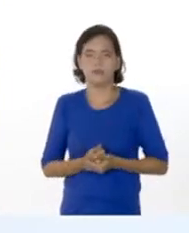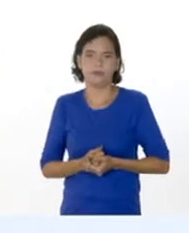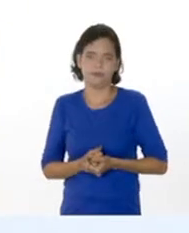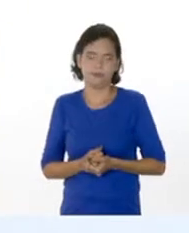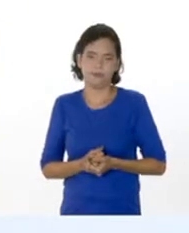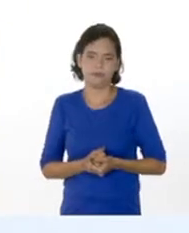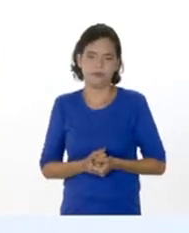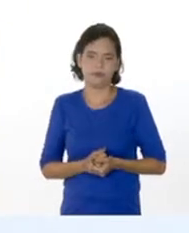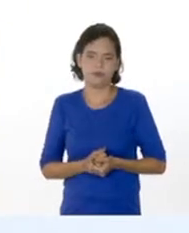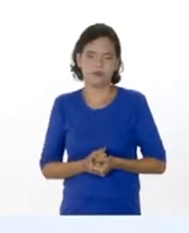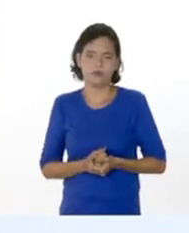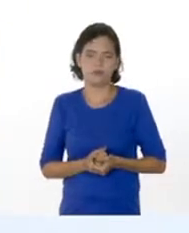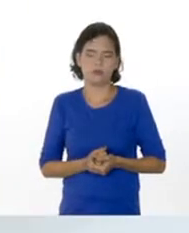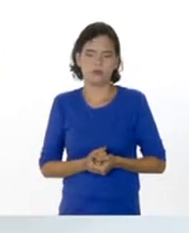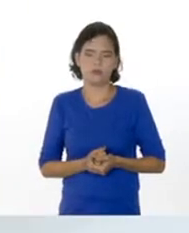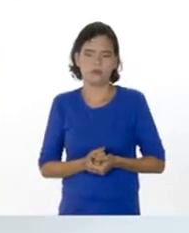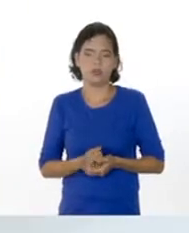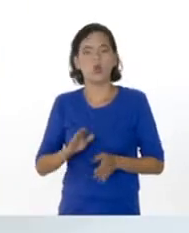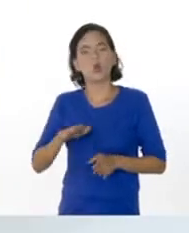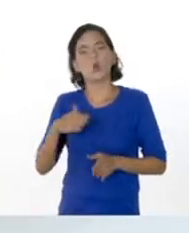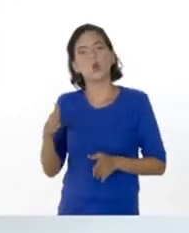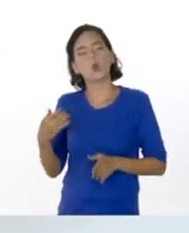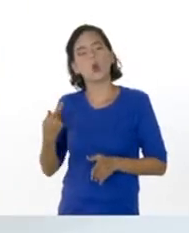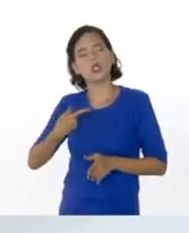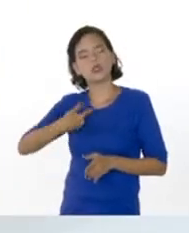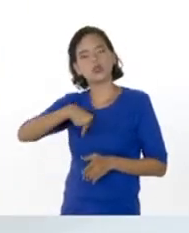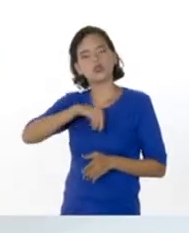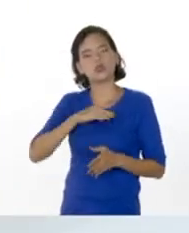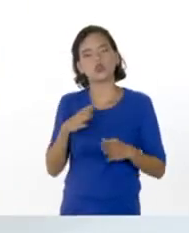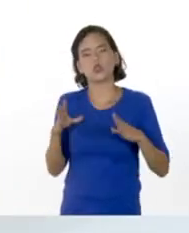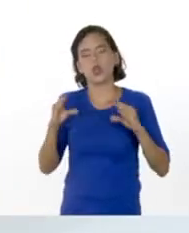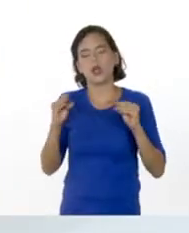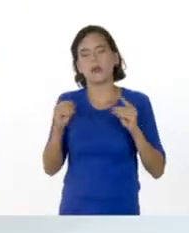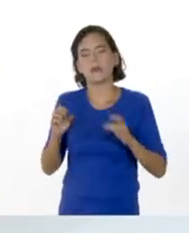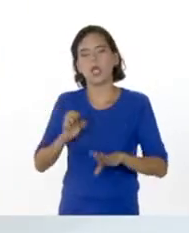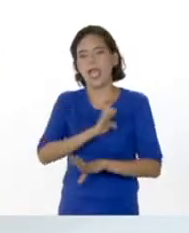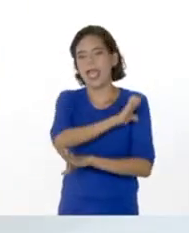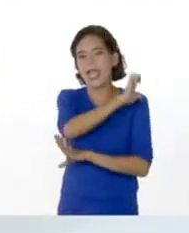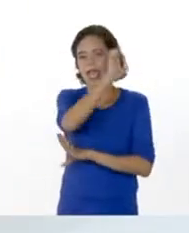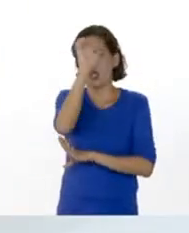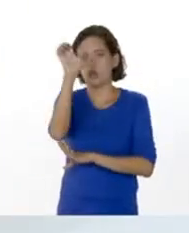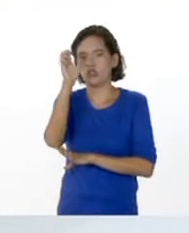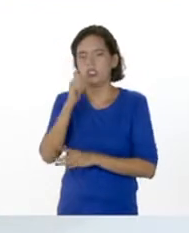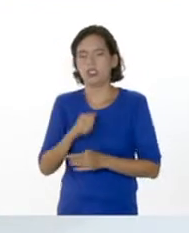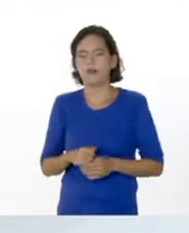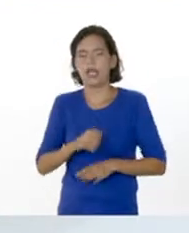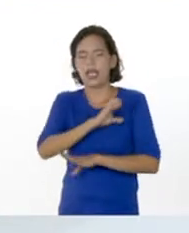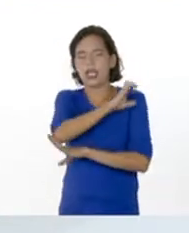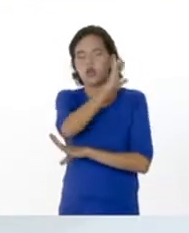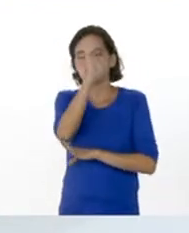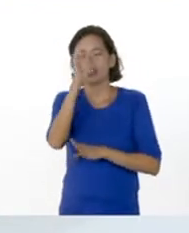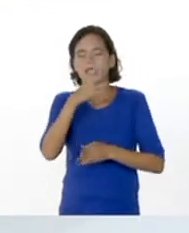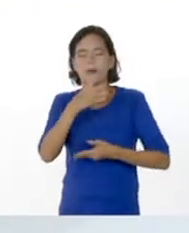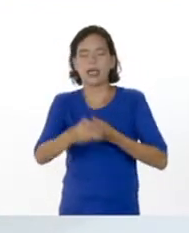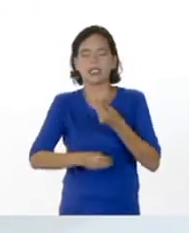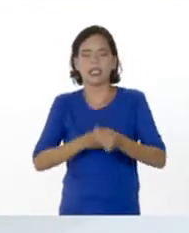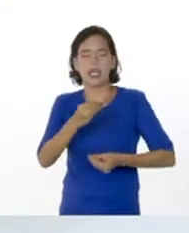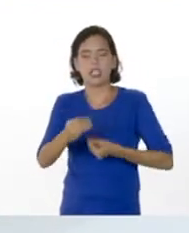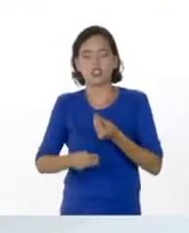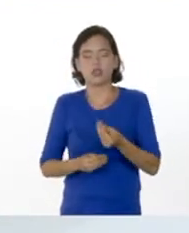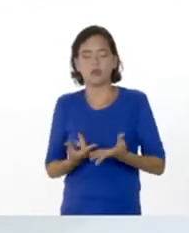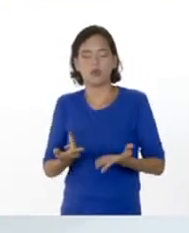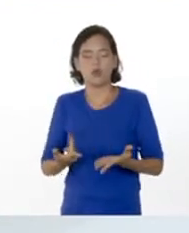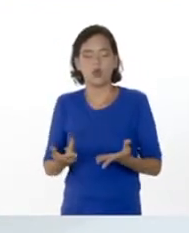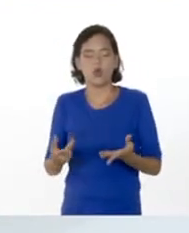se vayan a establecer. Cuando nosotros hablamos de ecosistema, el ecosistema va a estar constituido por organismos